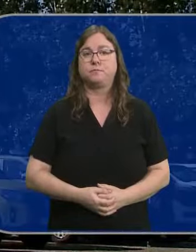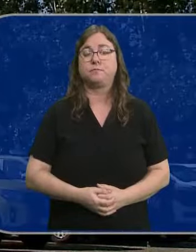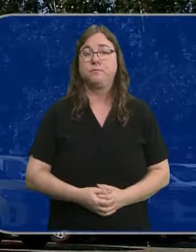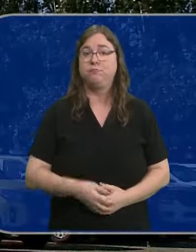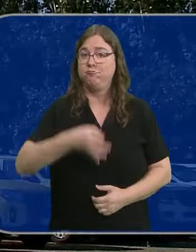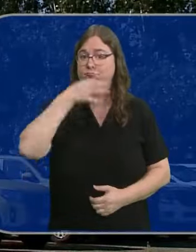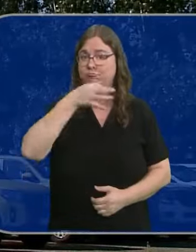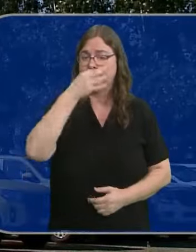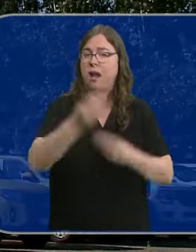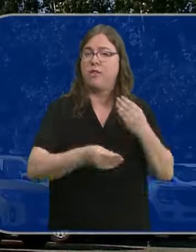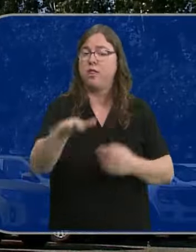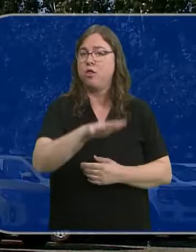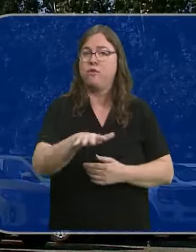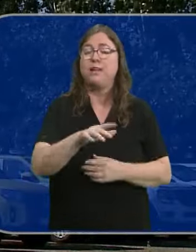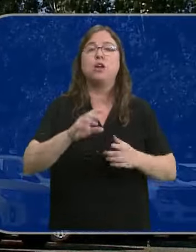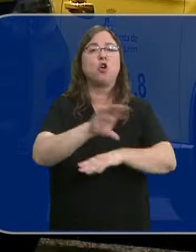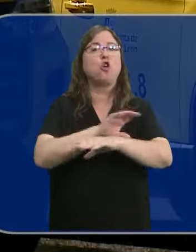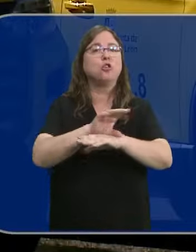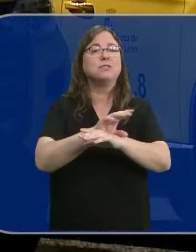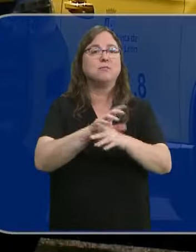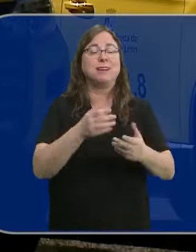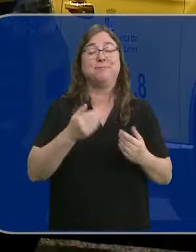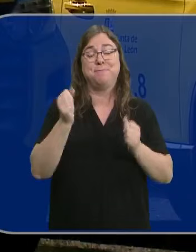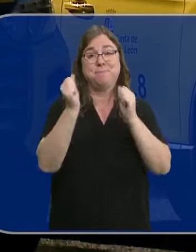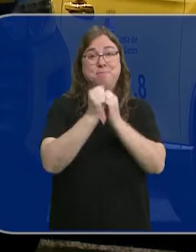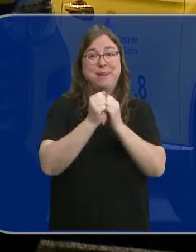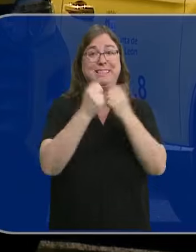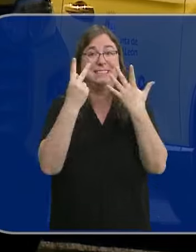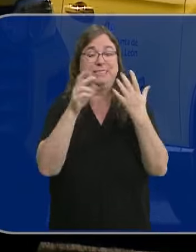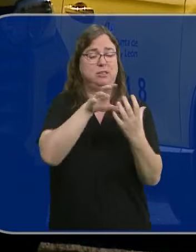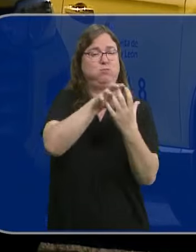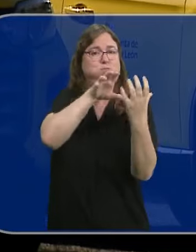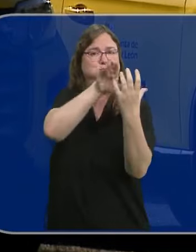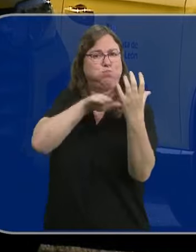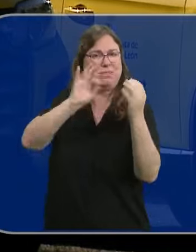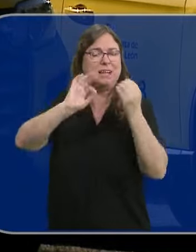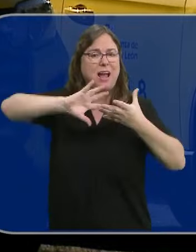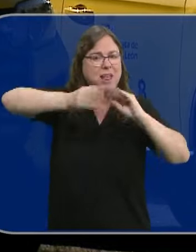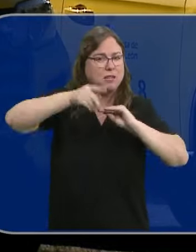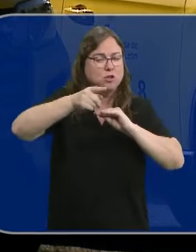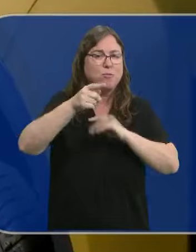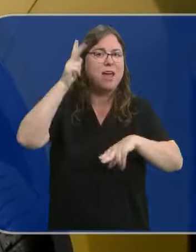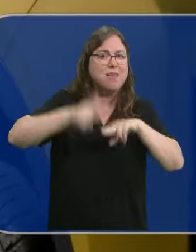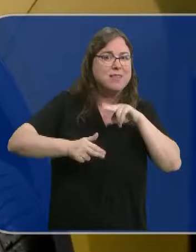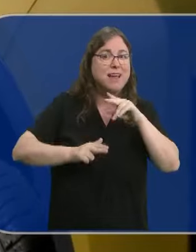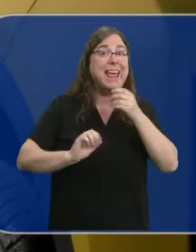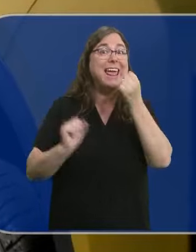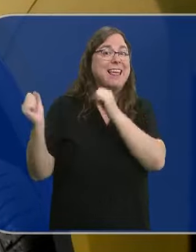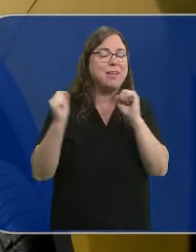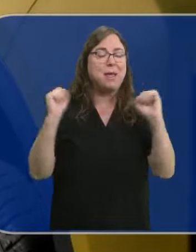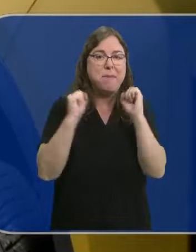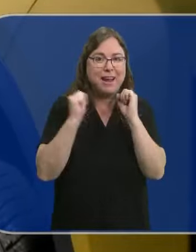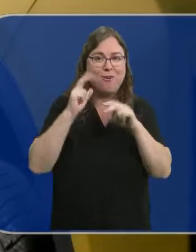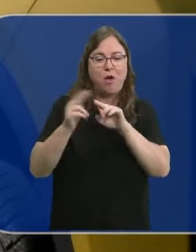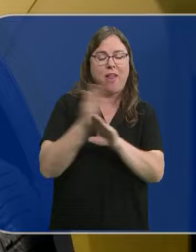Unas declaraciones que ha realizado el consejero durante la entrega de 27 pick-up para ser utilizadas durante las labores preventivas en invierno para el